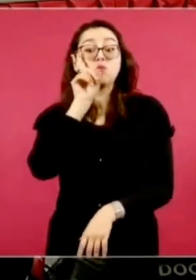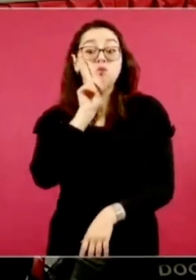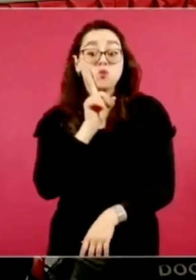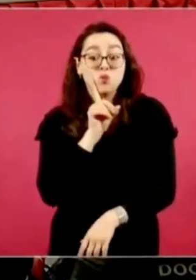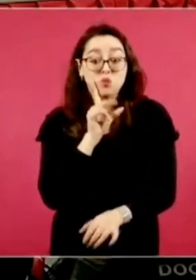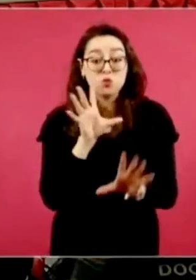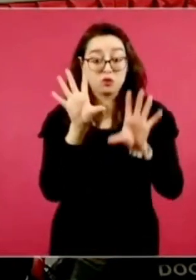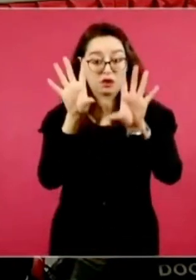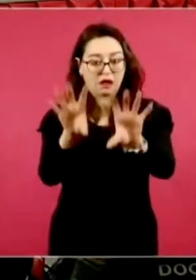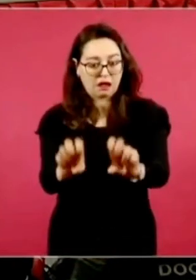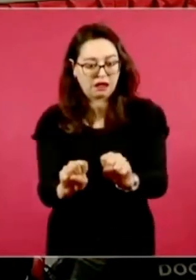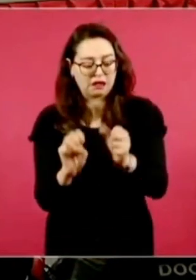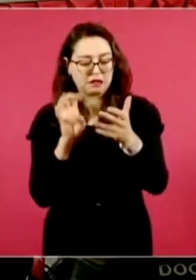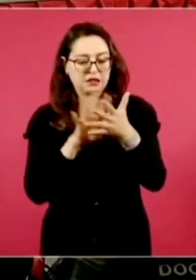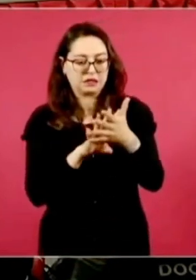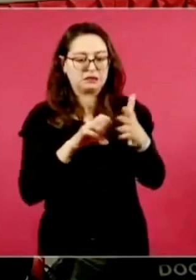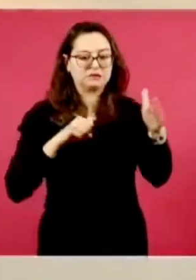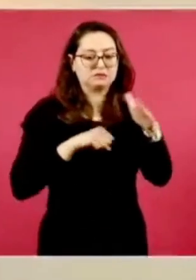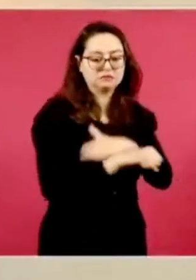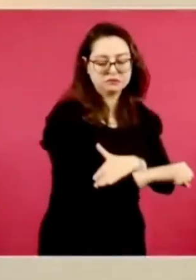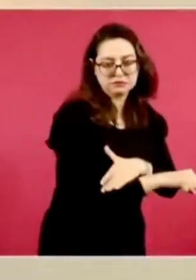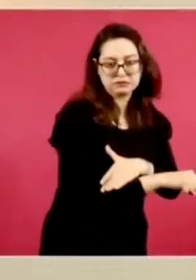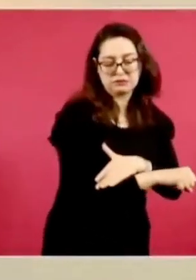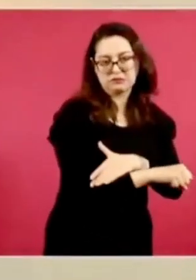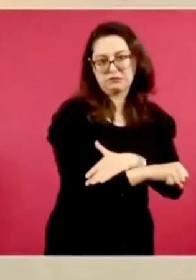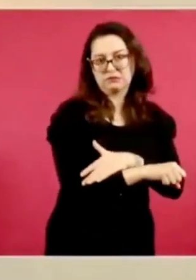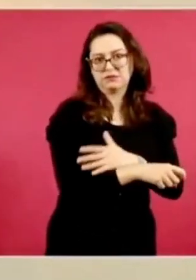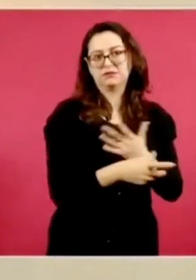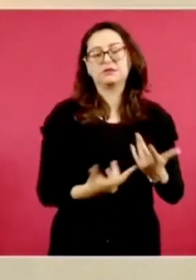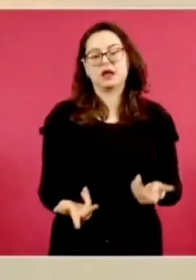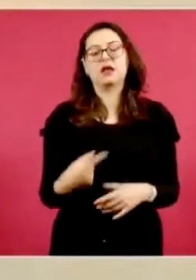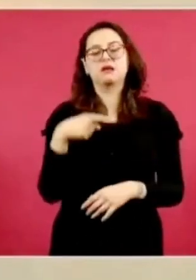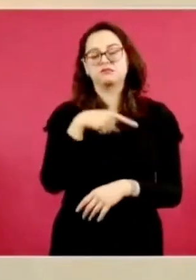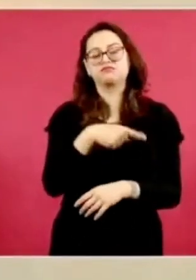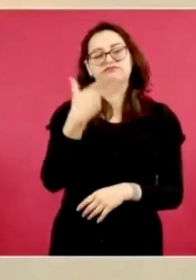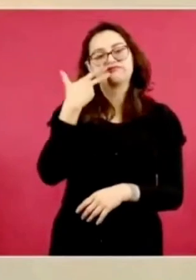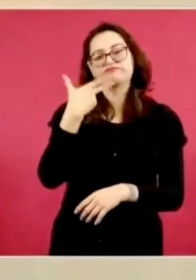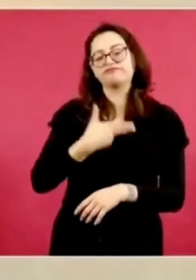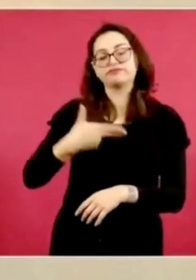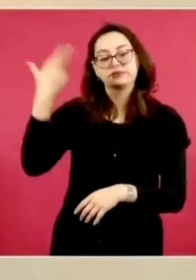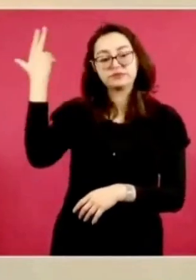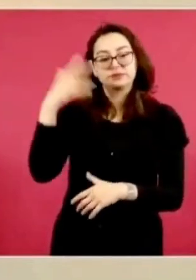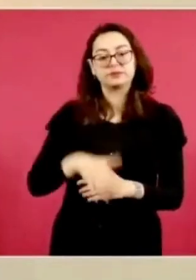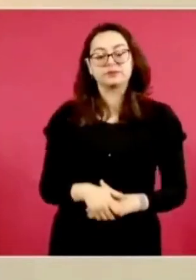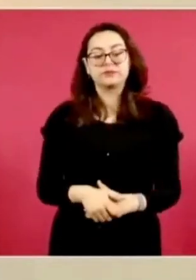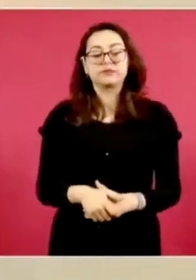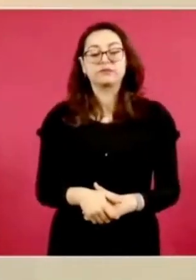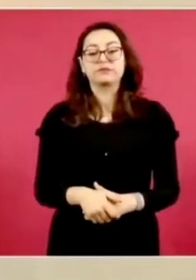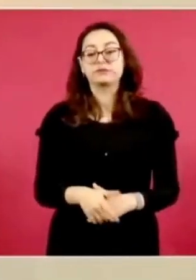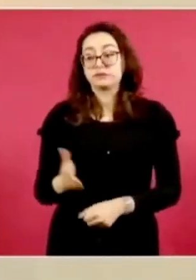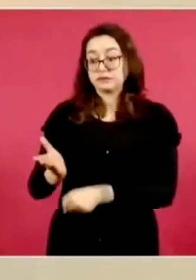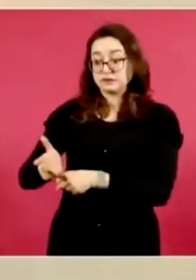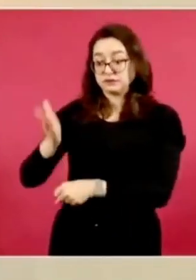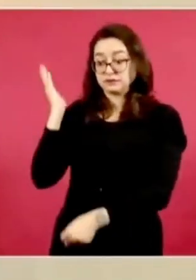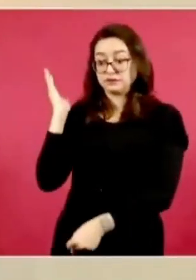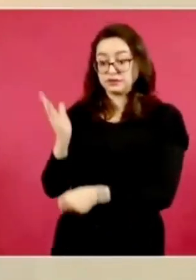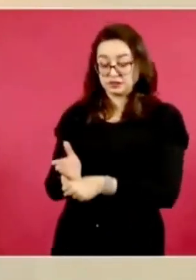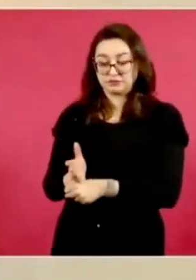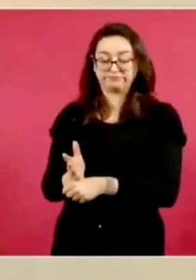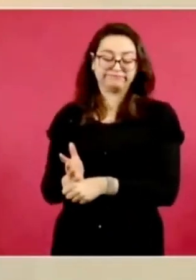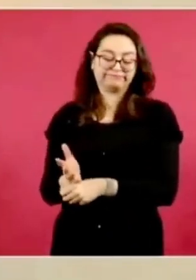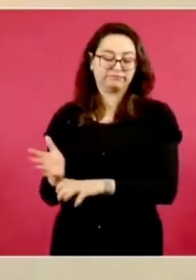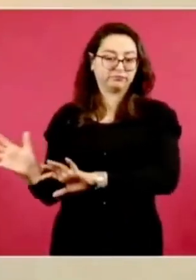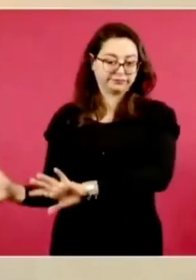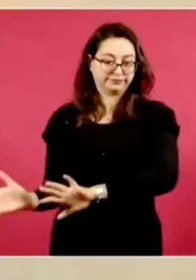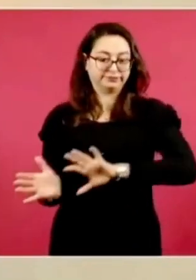Presidencia Municipal, donde se quitó la vida. Adelante. Esta sentencia de 76 años y cuatro meses de prisión a